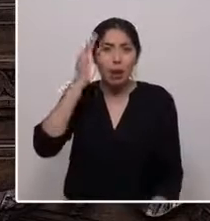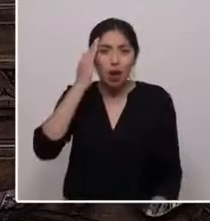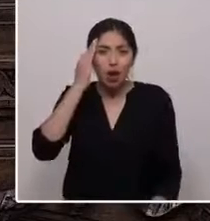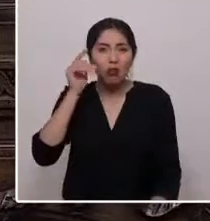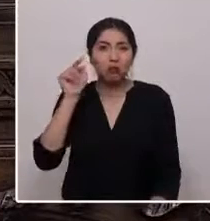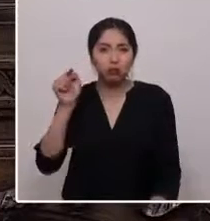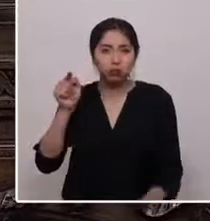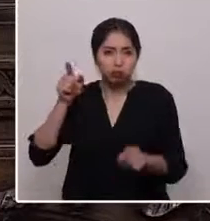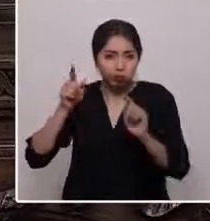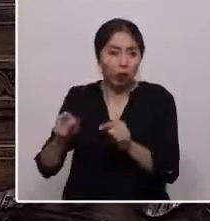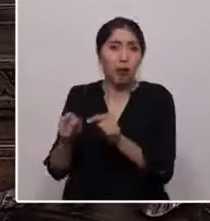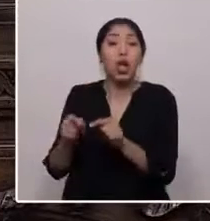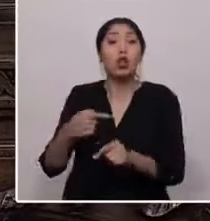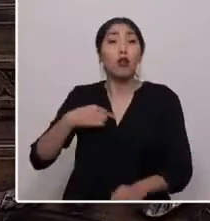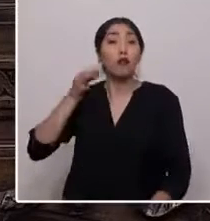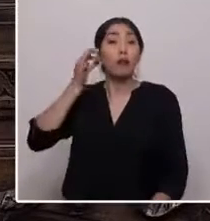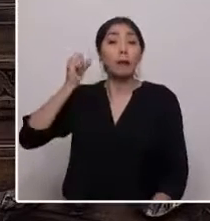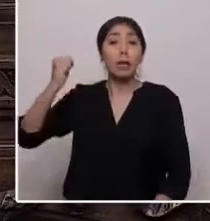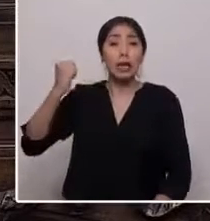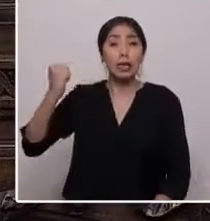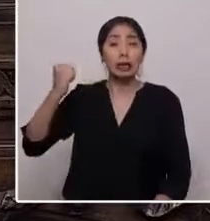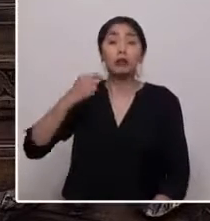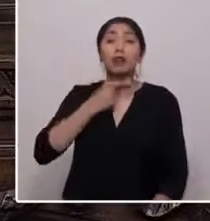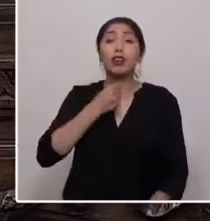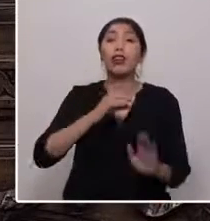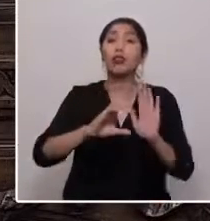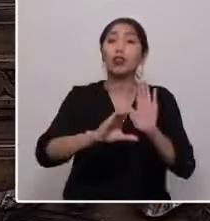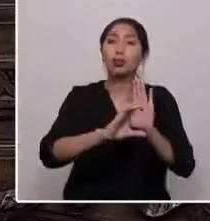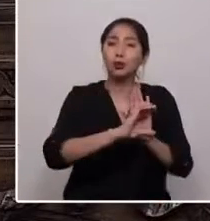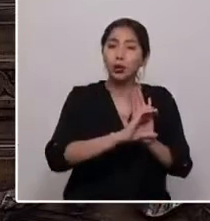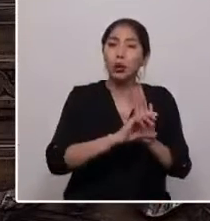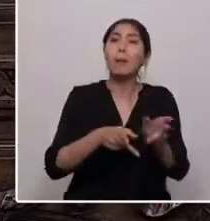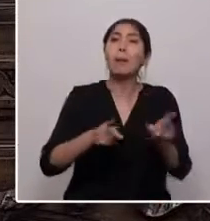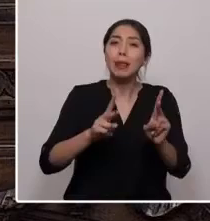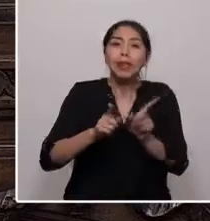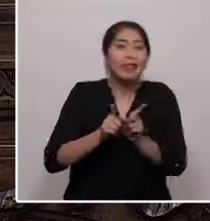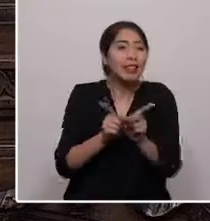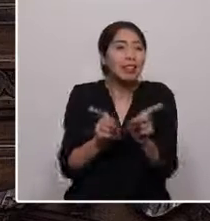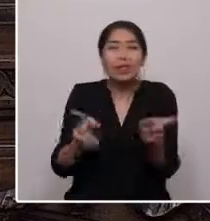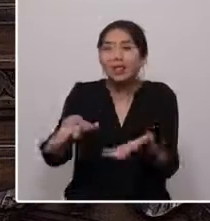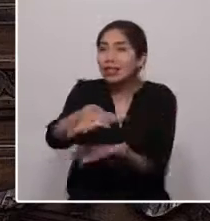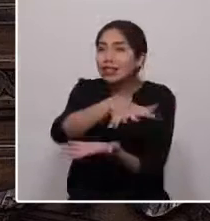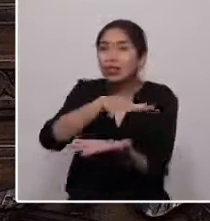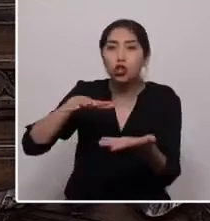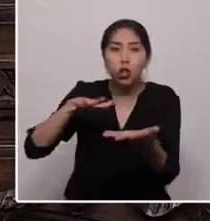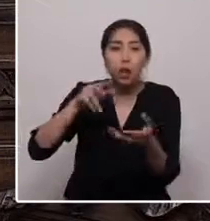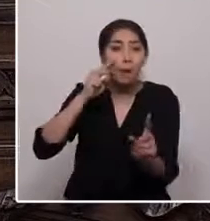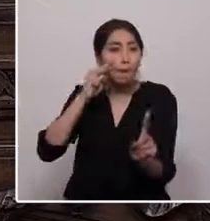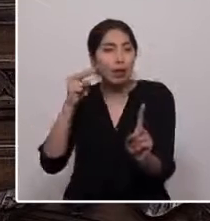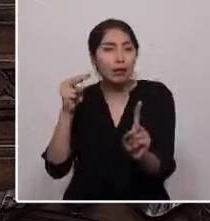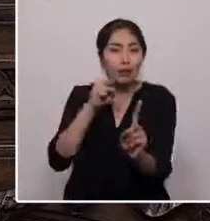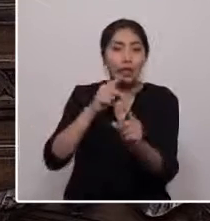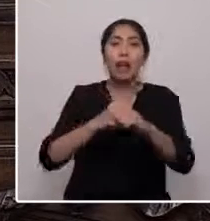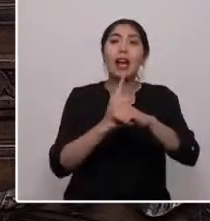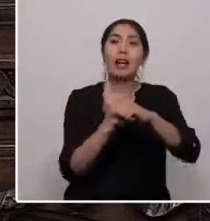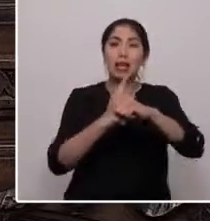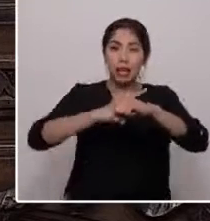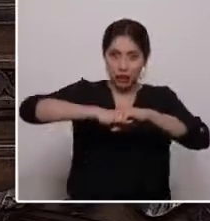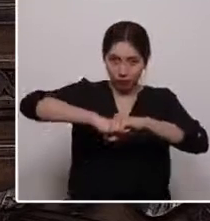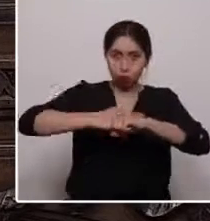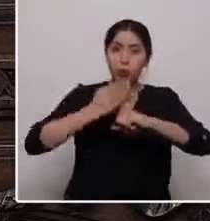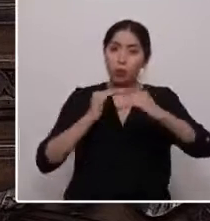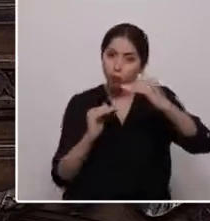Como feminista anhelo una constitución que permita la transversalización de la perspectiva de género, que establezca la paridad como un principio